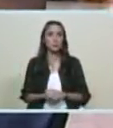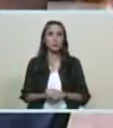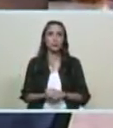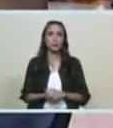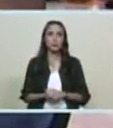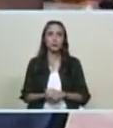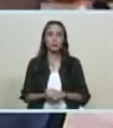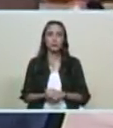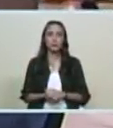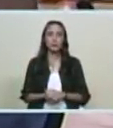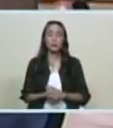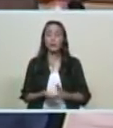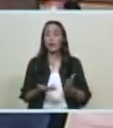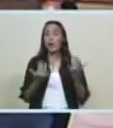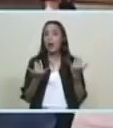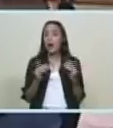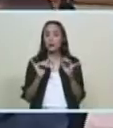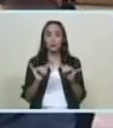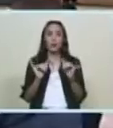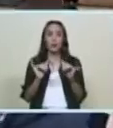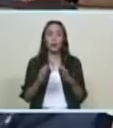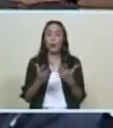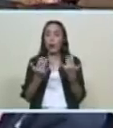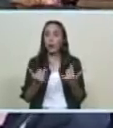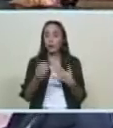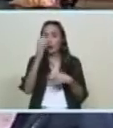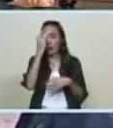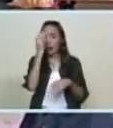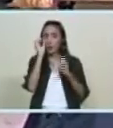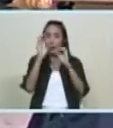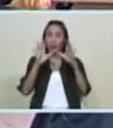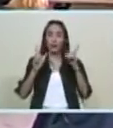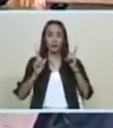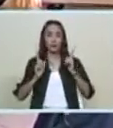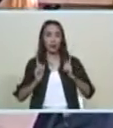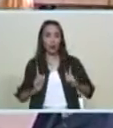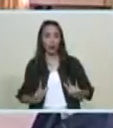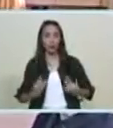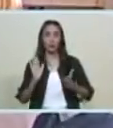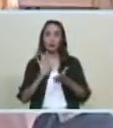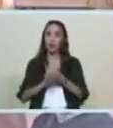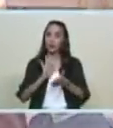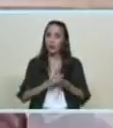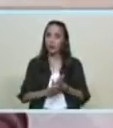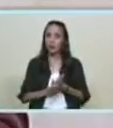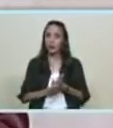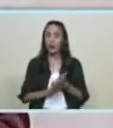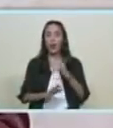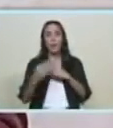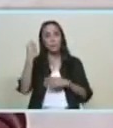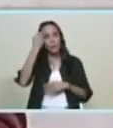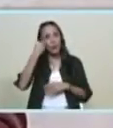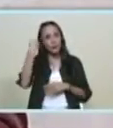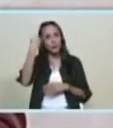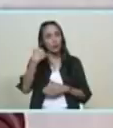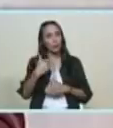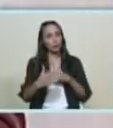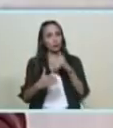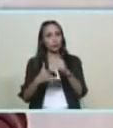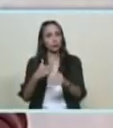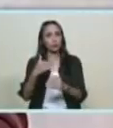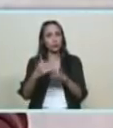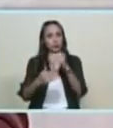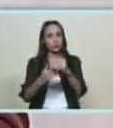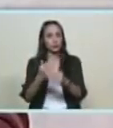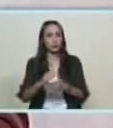así que el tiempo de carnaval que sea un tiempo de descanso sea un tiempo de reflexión que